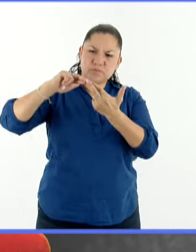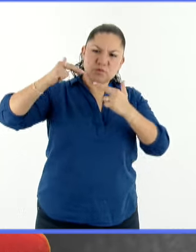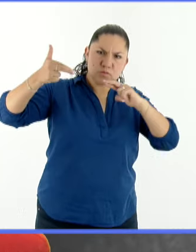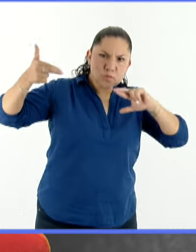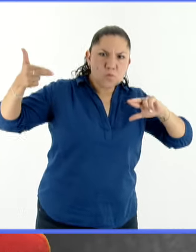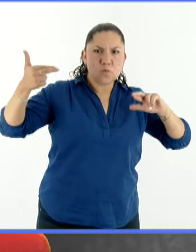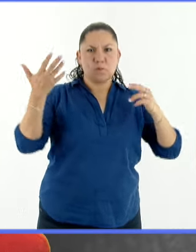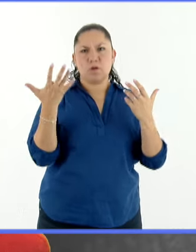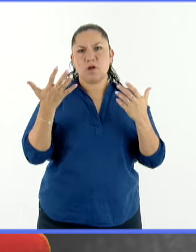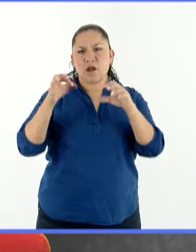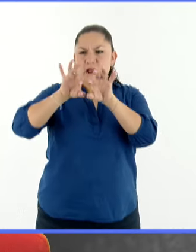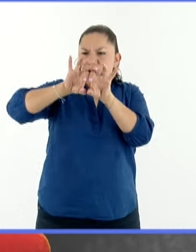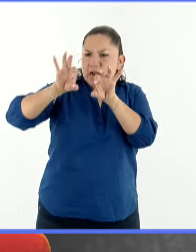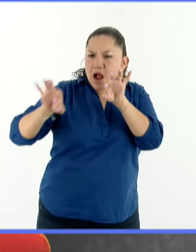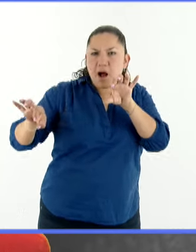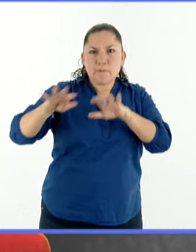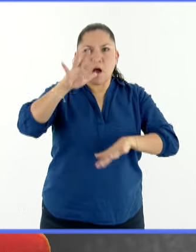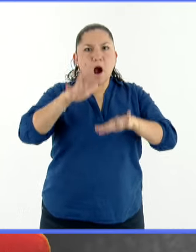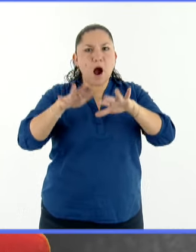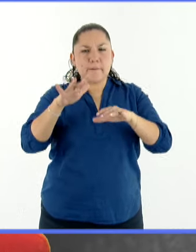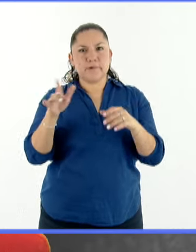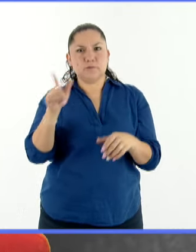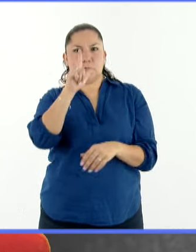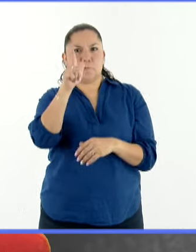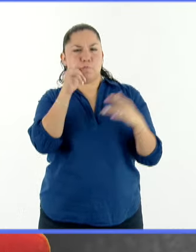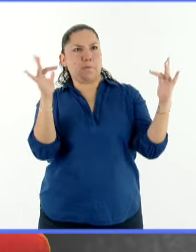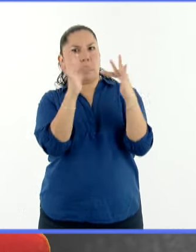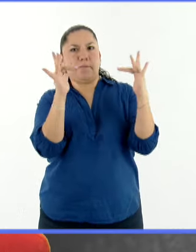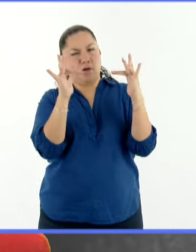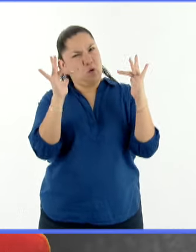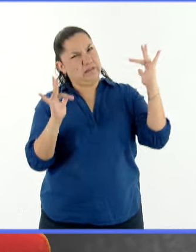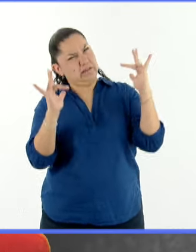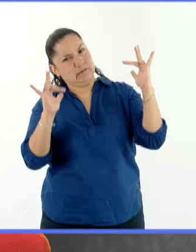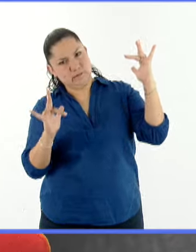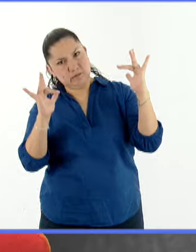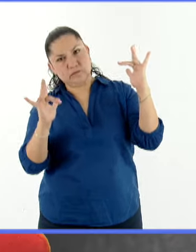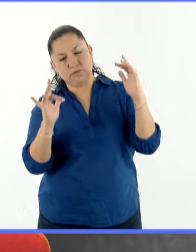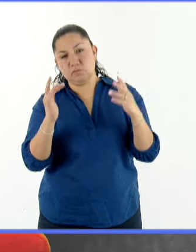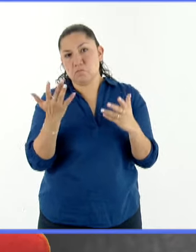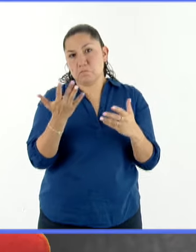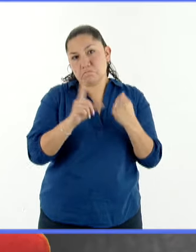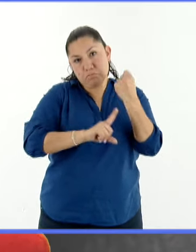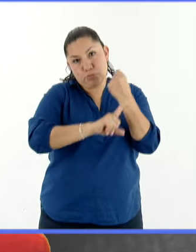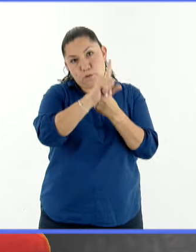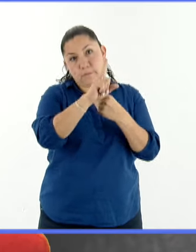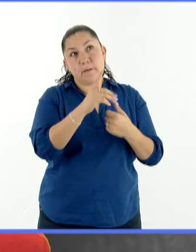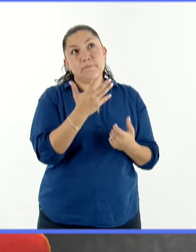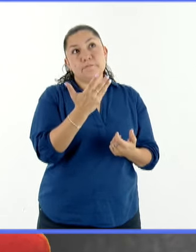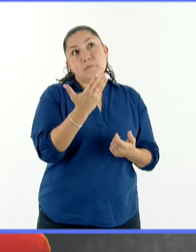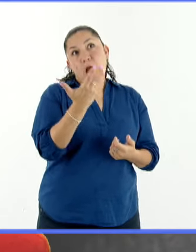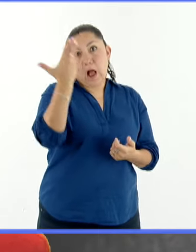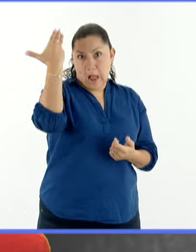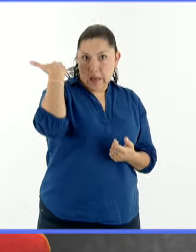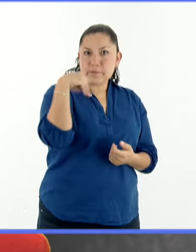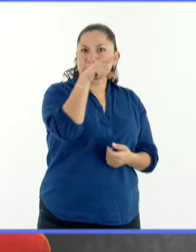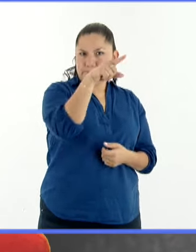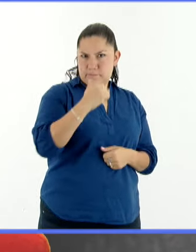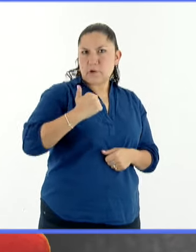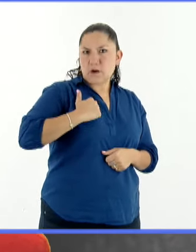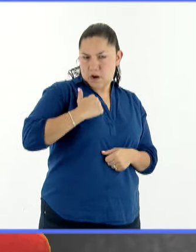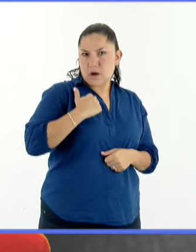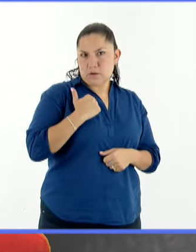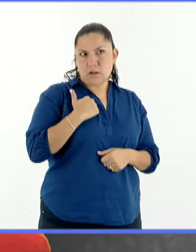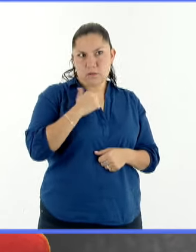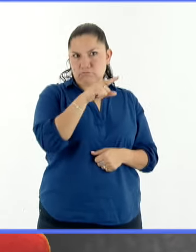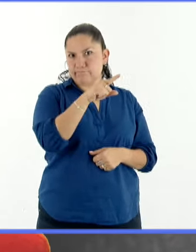pueden generar sobrecargas en estaciones eléctricas, como sucedió en Canadá en algún momento, que gracias